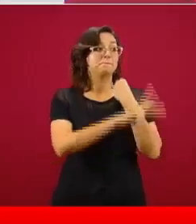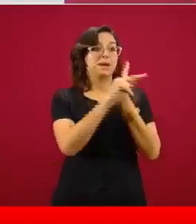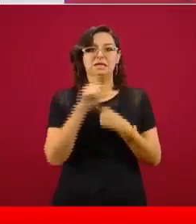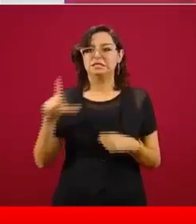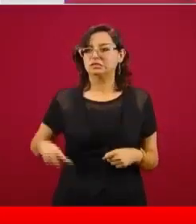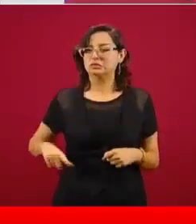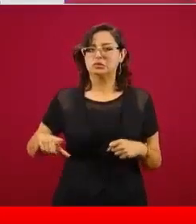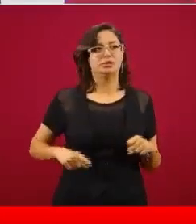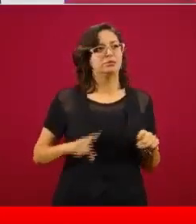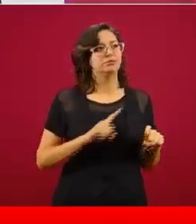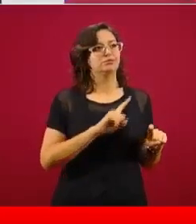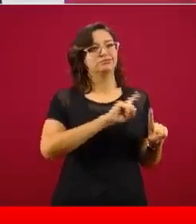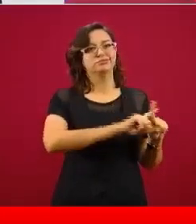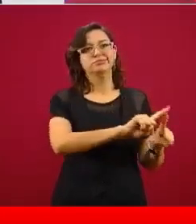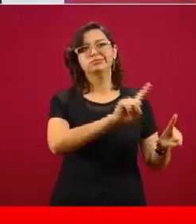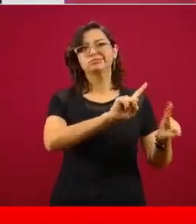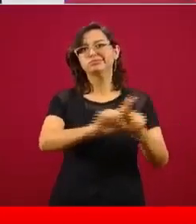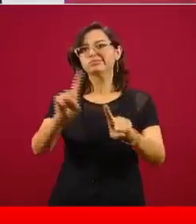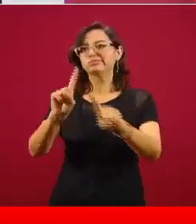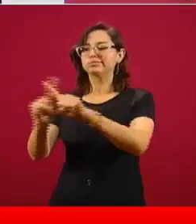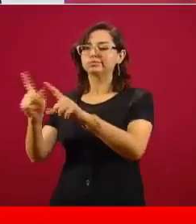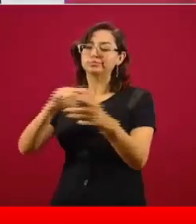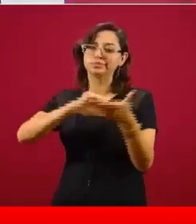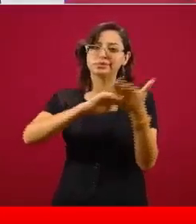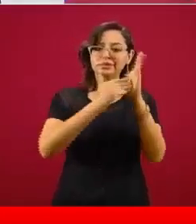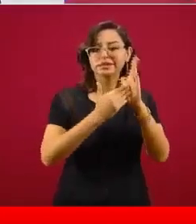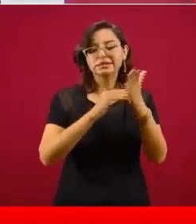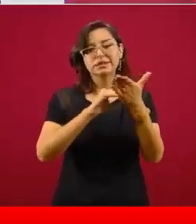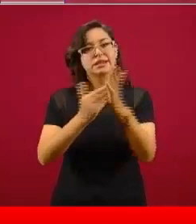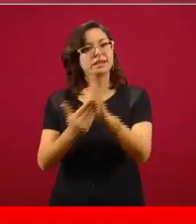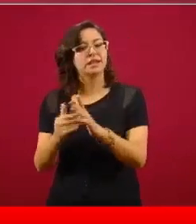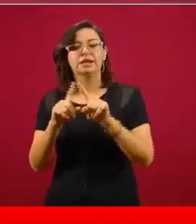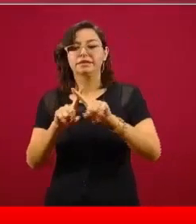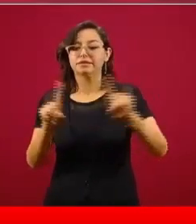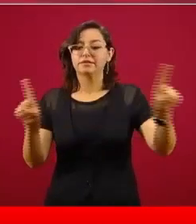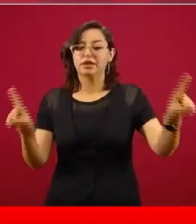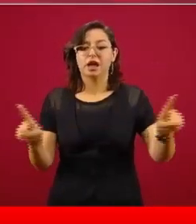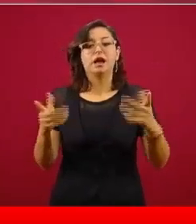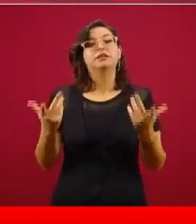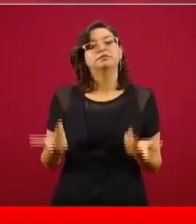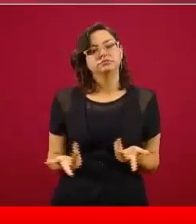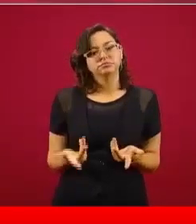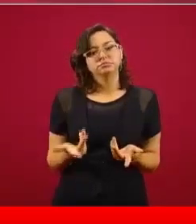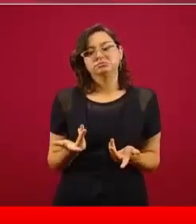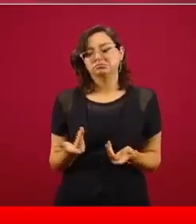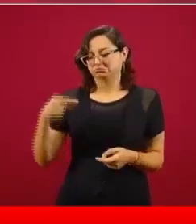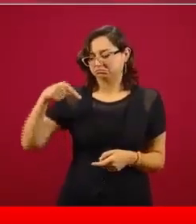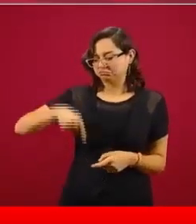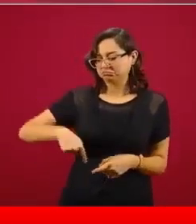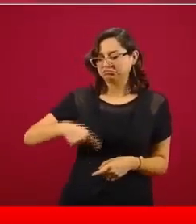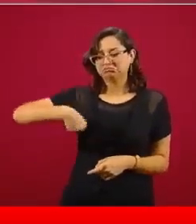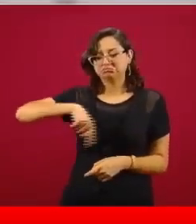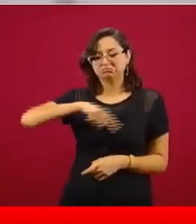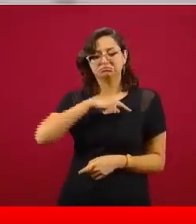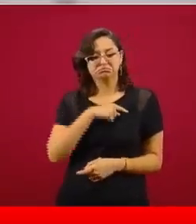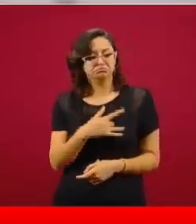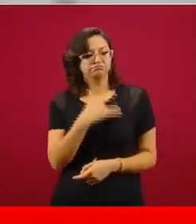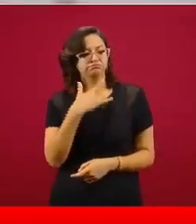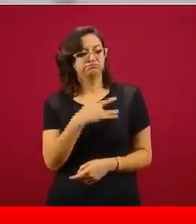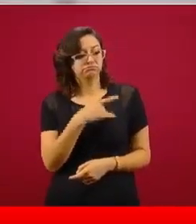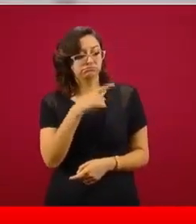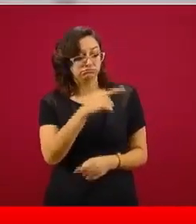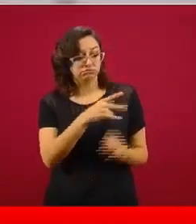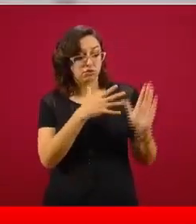las formas de resolver. Y aquí estamos resolviendo con la palabra de las personas, que es lo único que nos basta para darles este